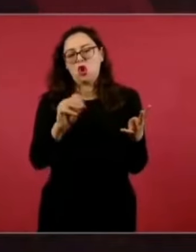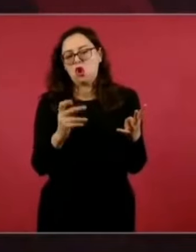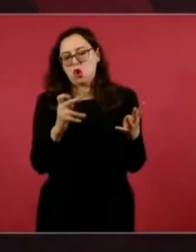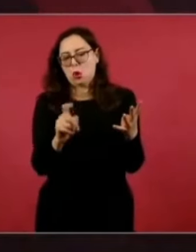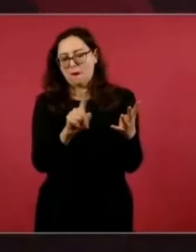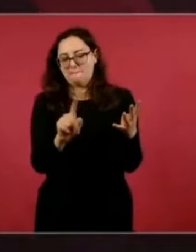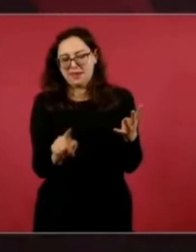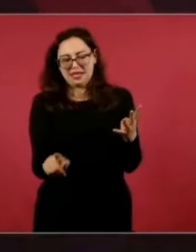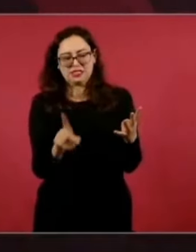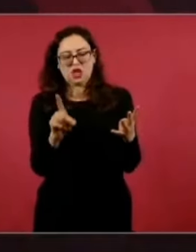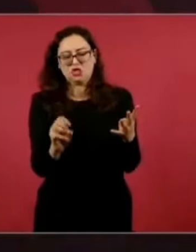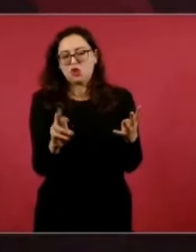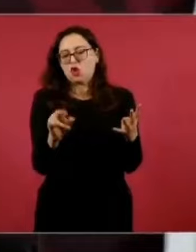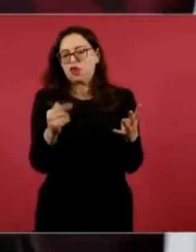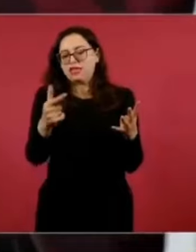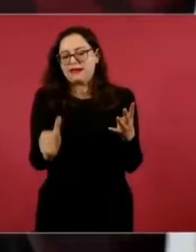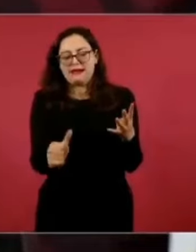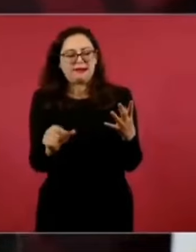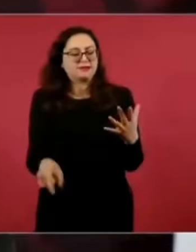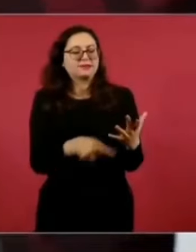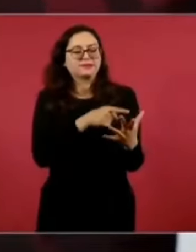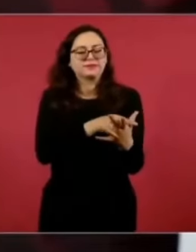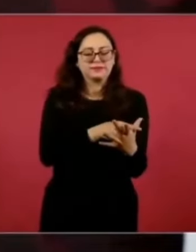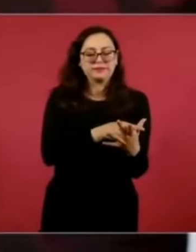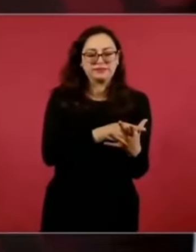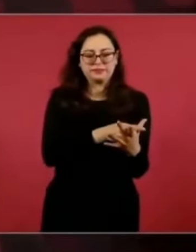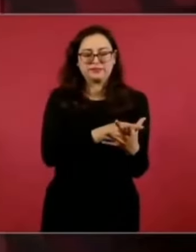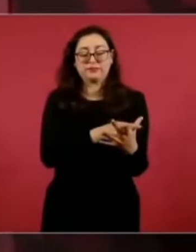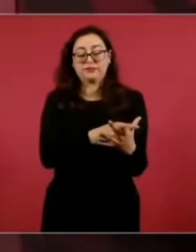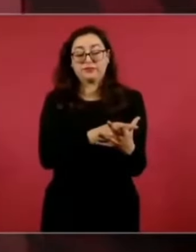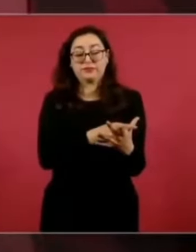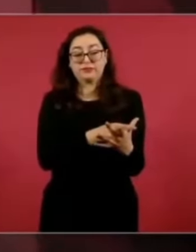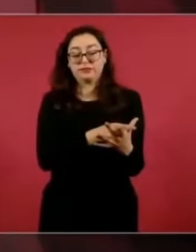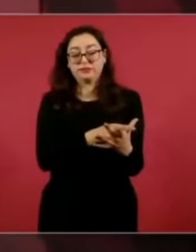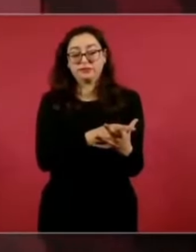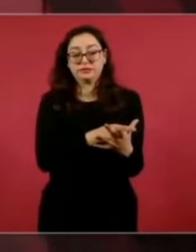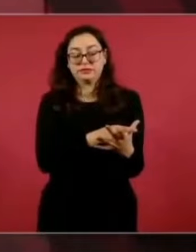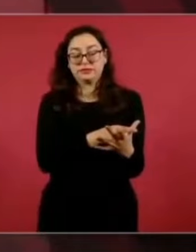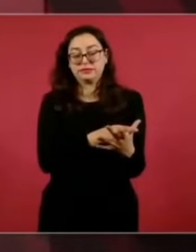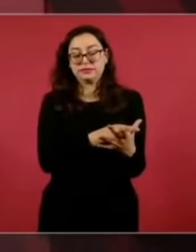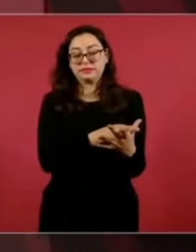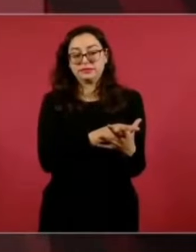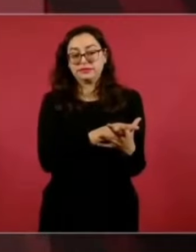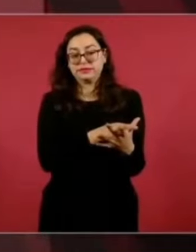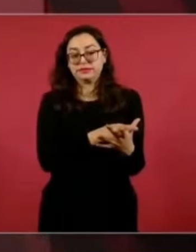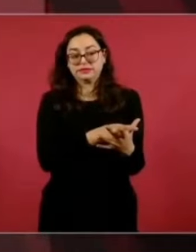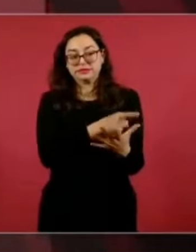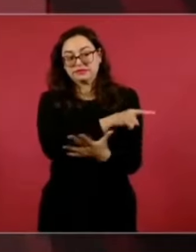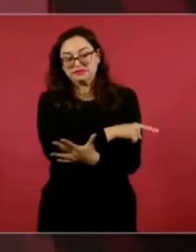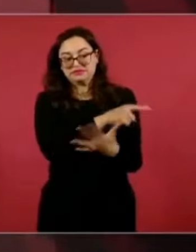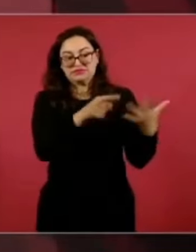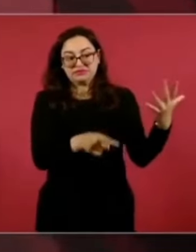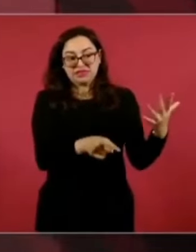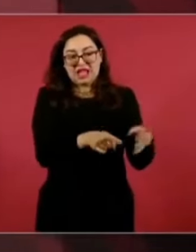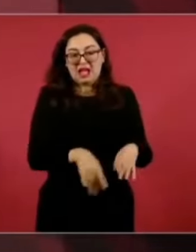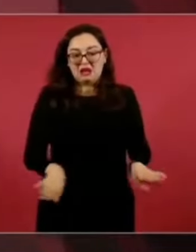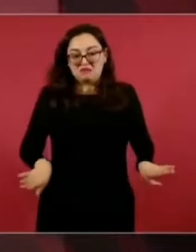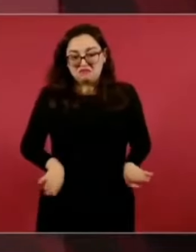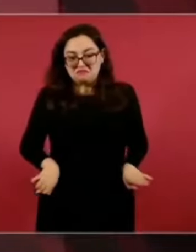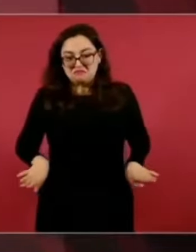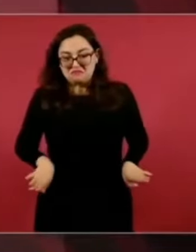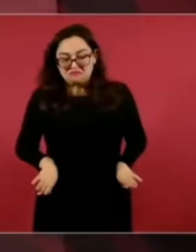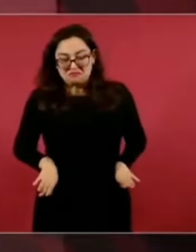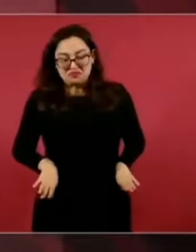tienen la